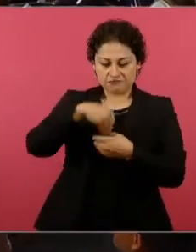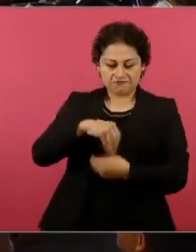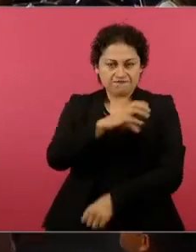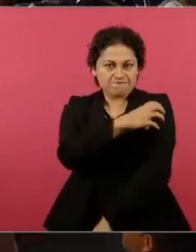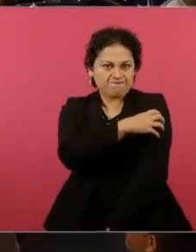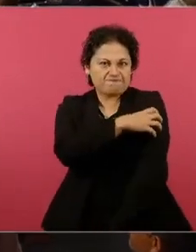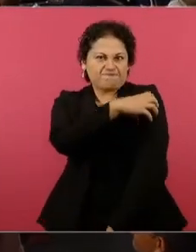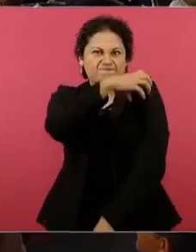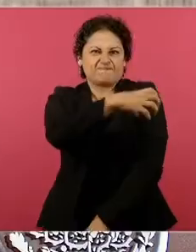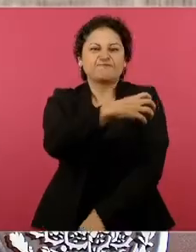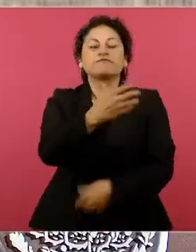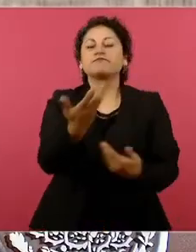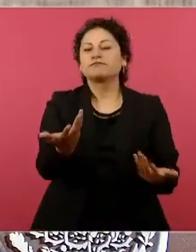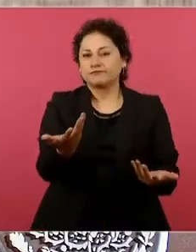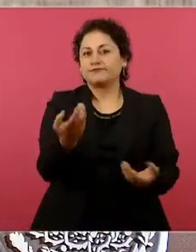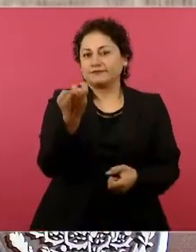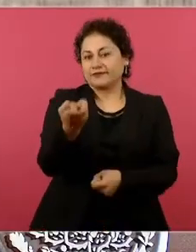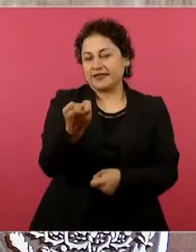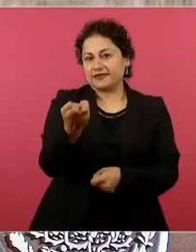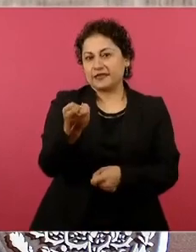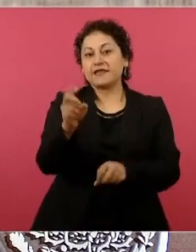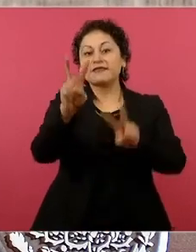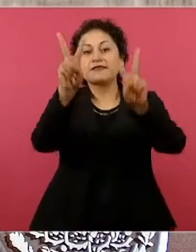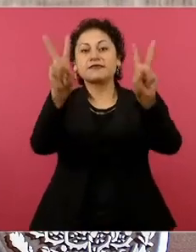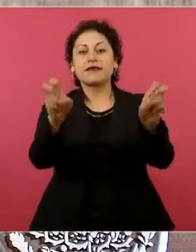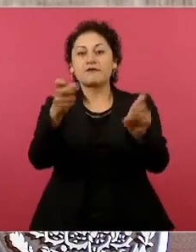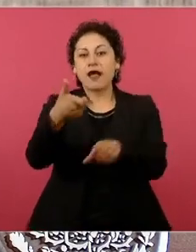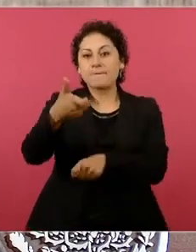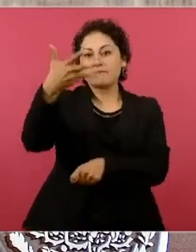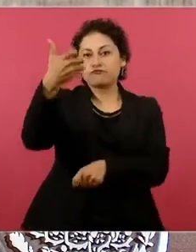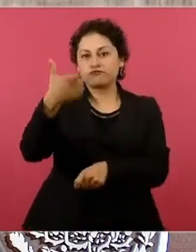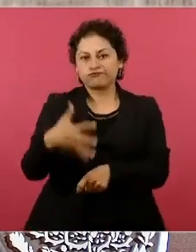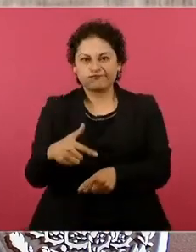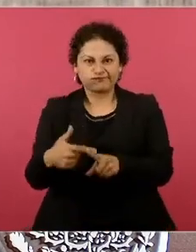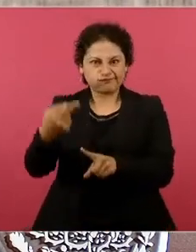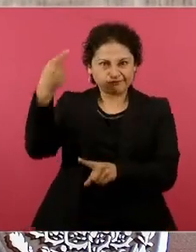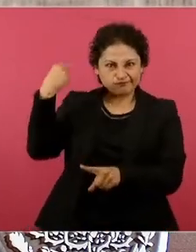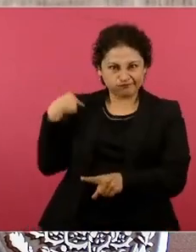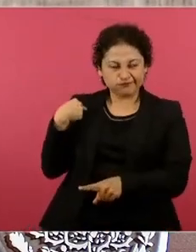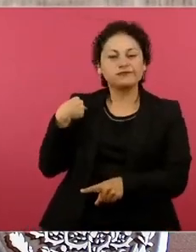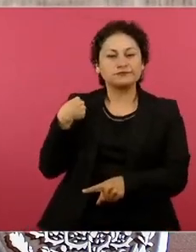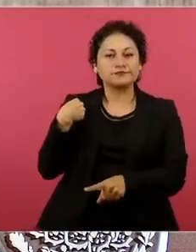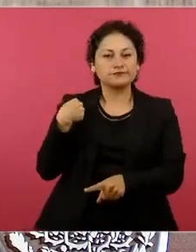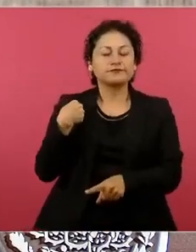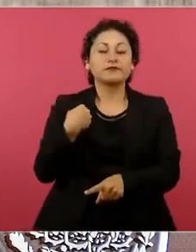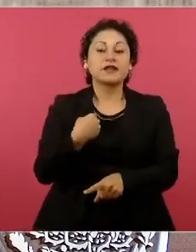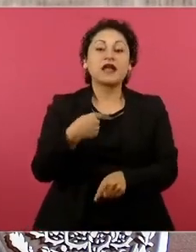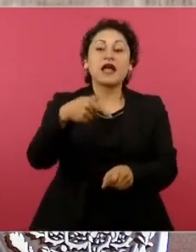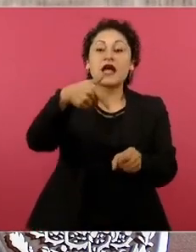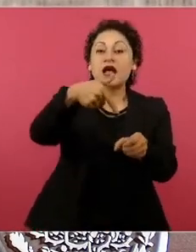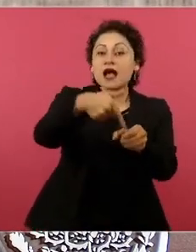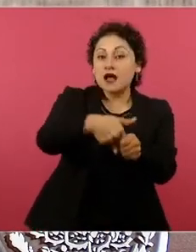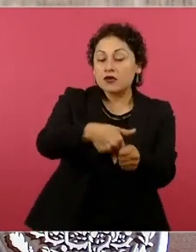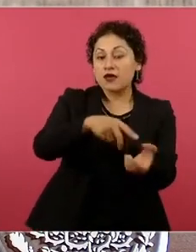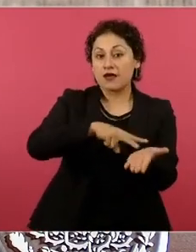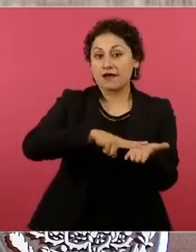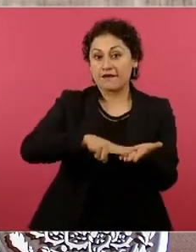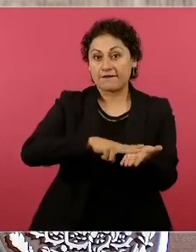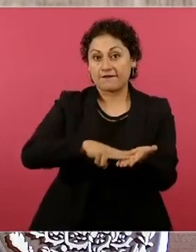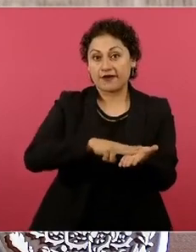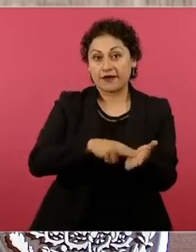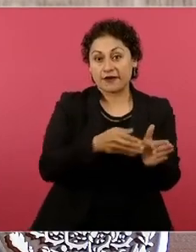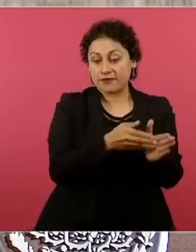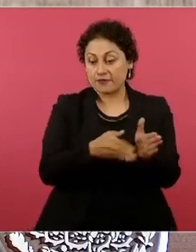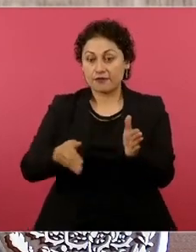de la semana pasada. Tenemos que la gasolina regular tuvo un precio promedio de